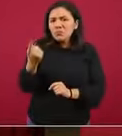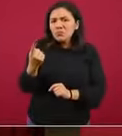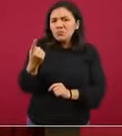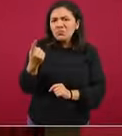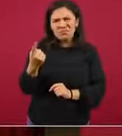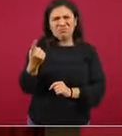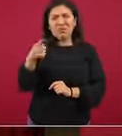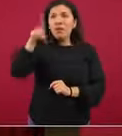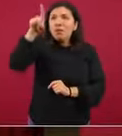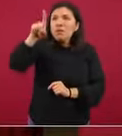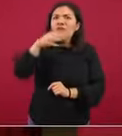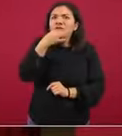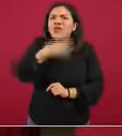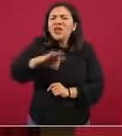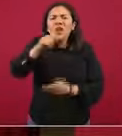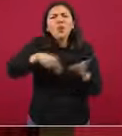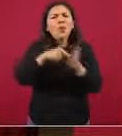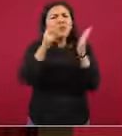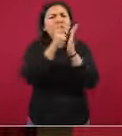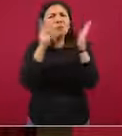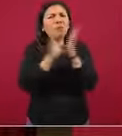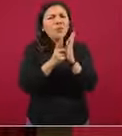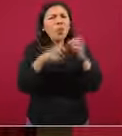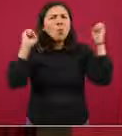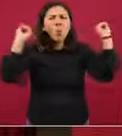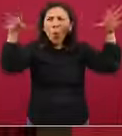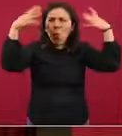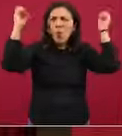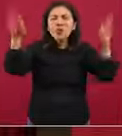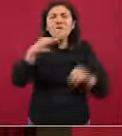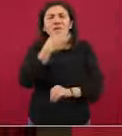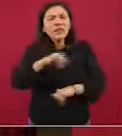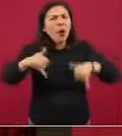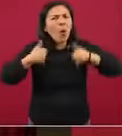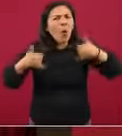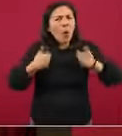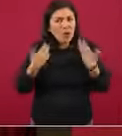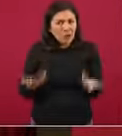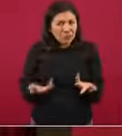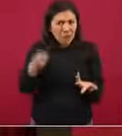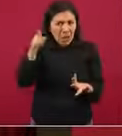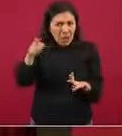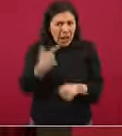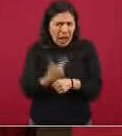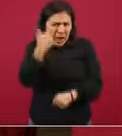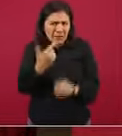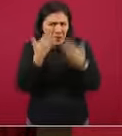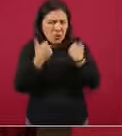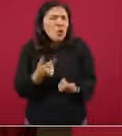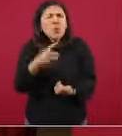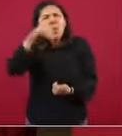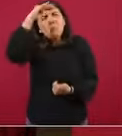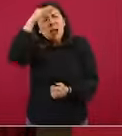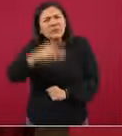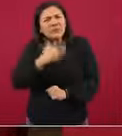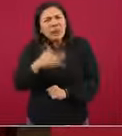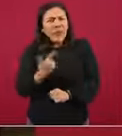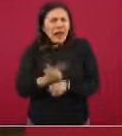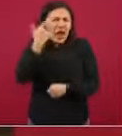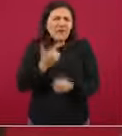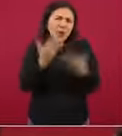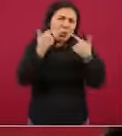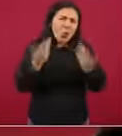un reventón en un departamento, chavos, y seguramente no tienen riesgo, no perciben el riesgo.